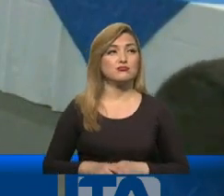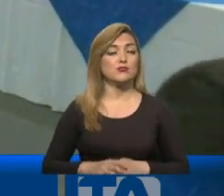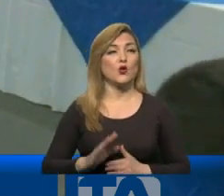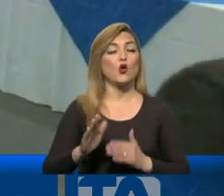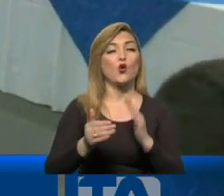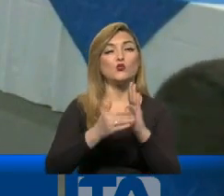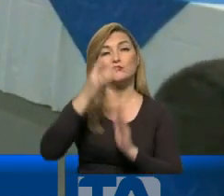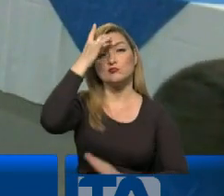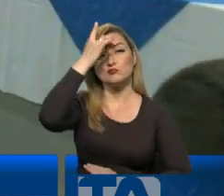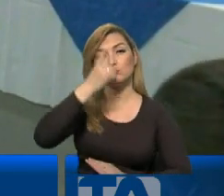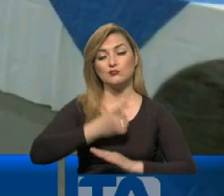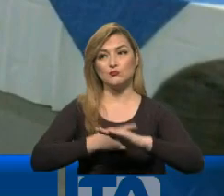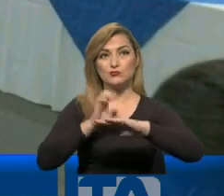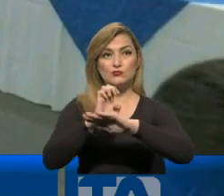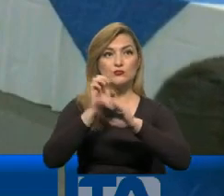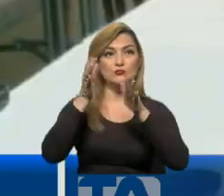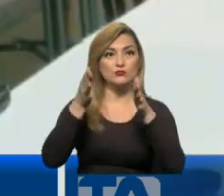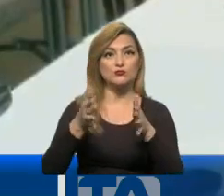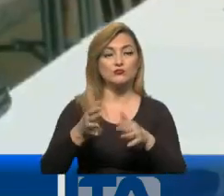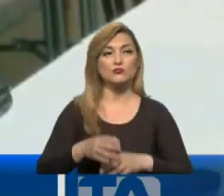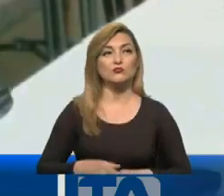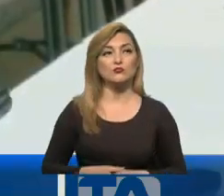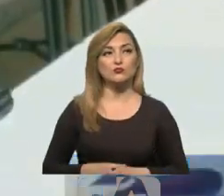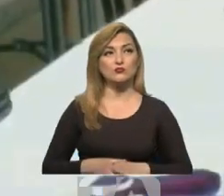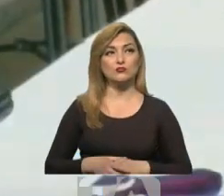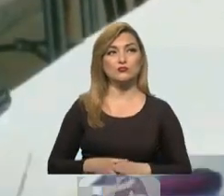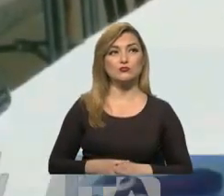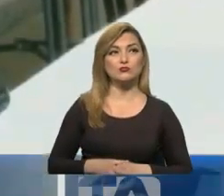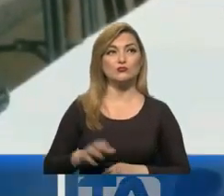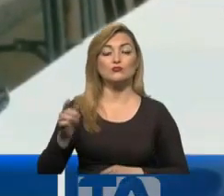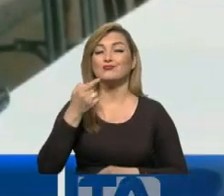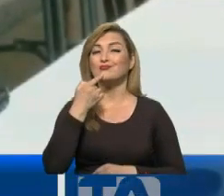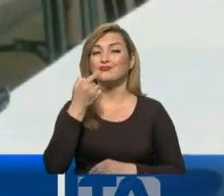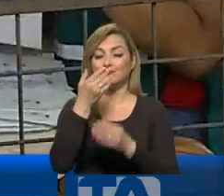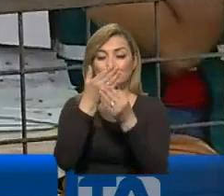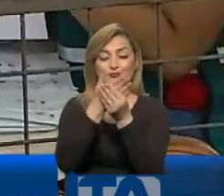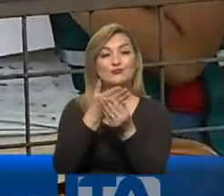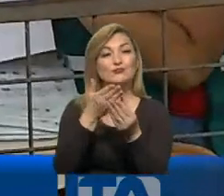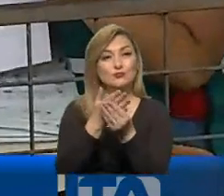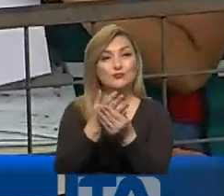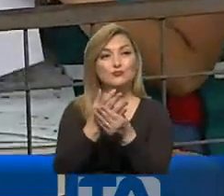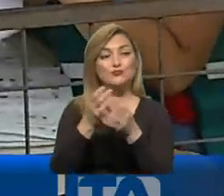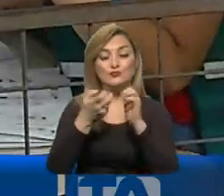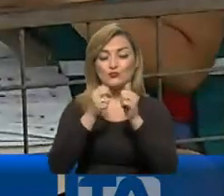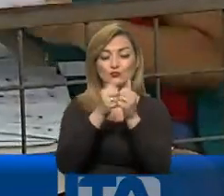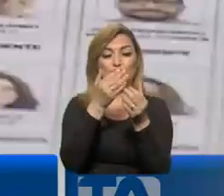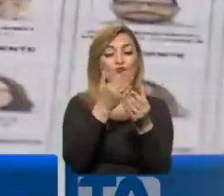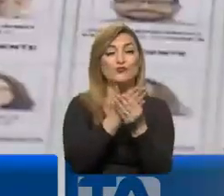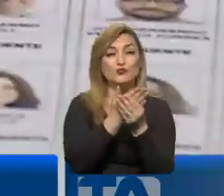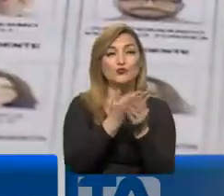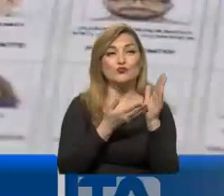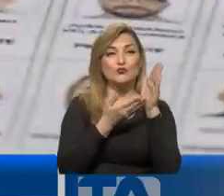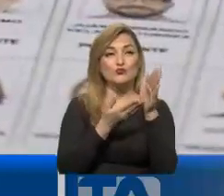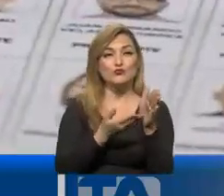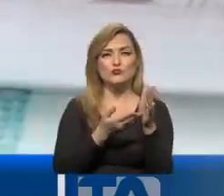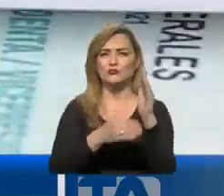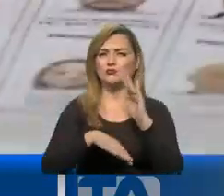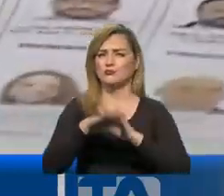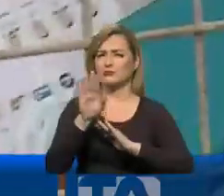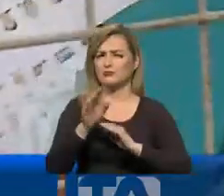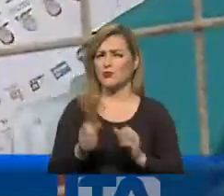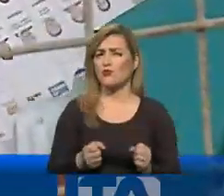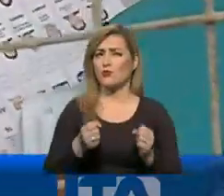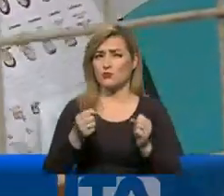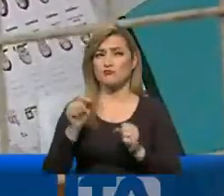la voluntad de todos los ecuatorianos expresar. Yaco Pérez insistía que las actas que le generan inconformidad eran la muestra de algo mucho más